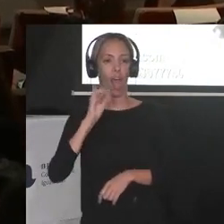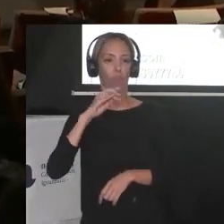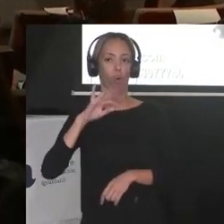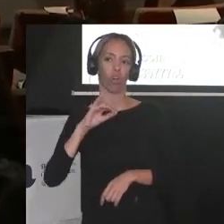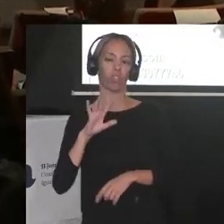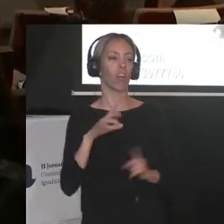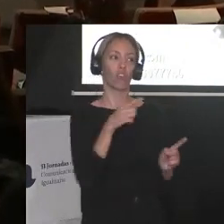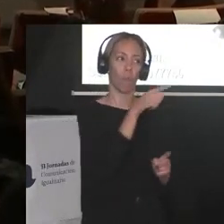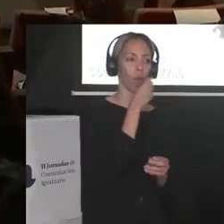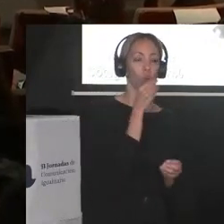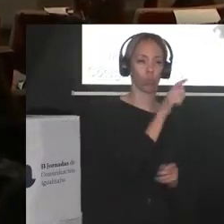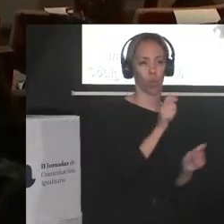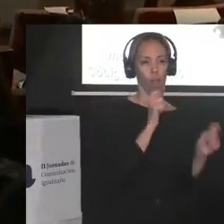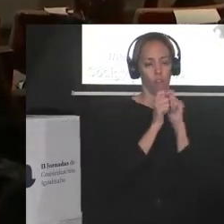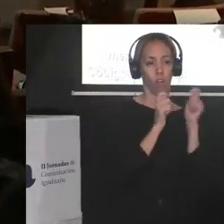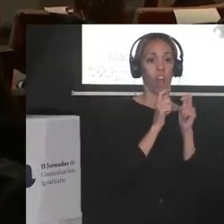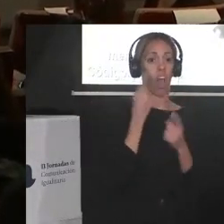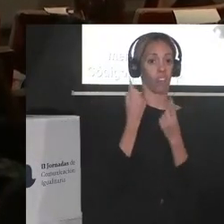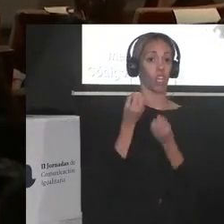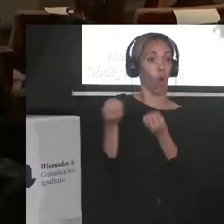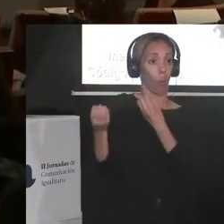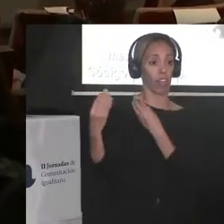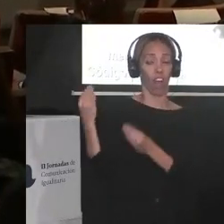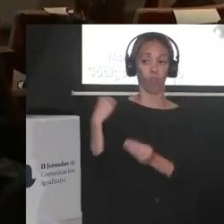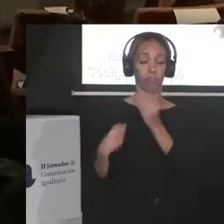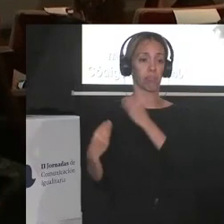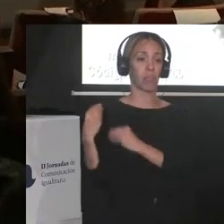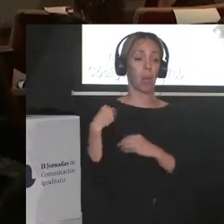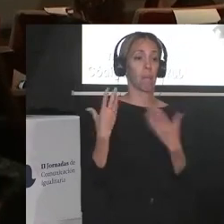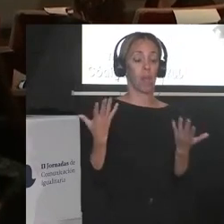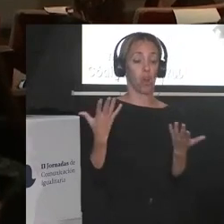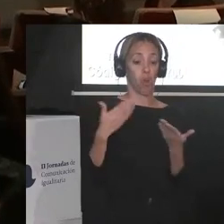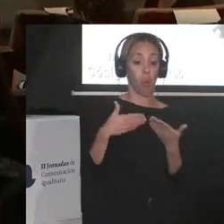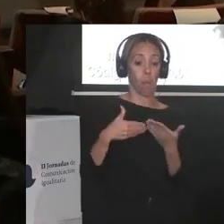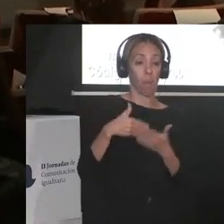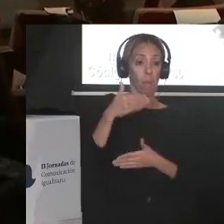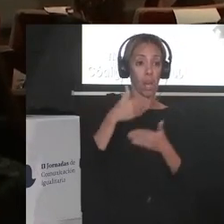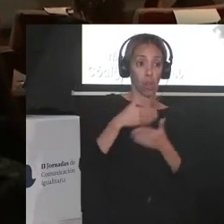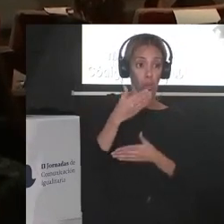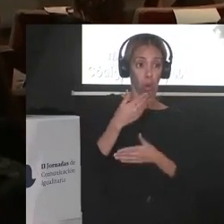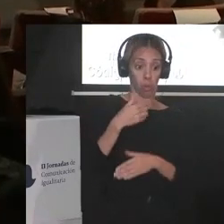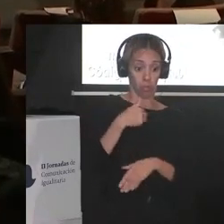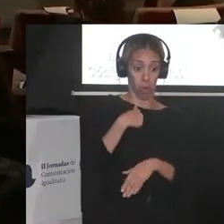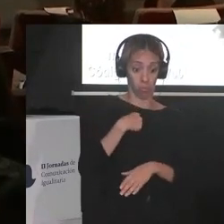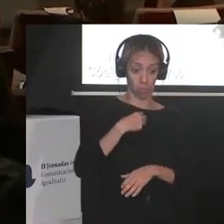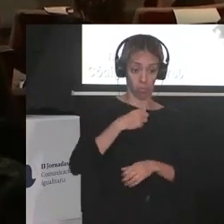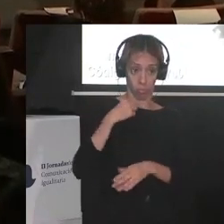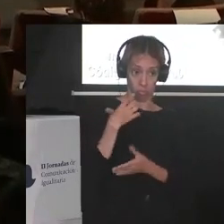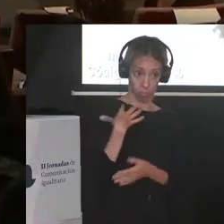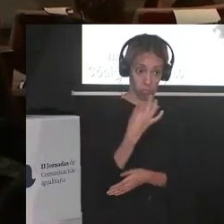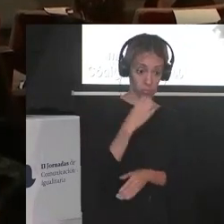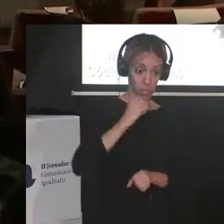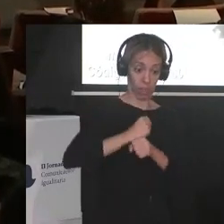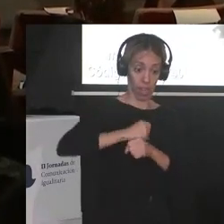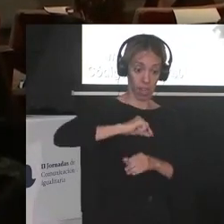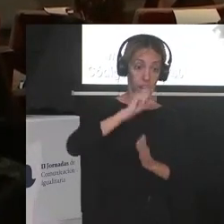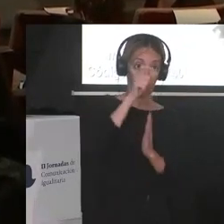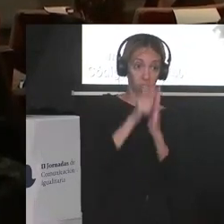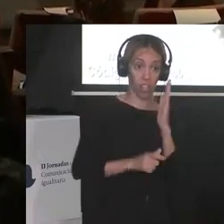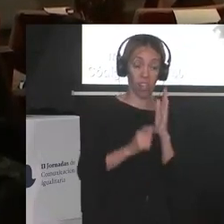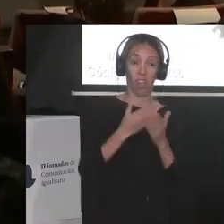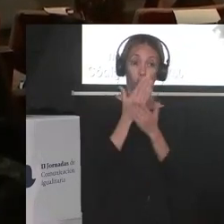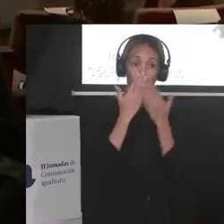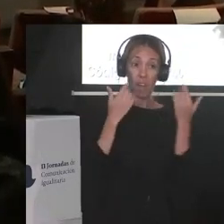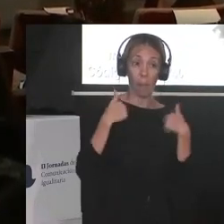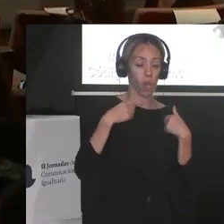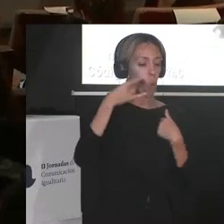recibo ese tipo de comentarios pero evidentemente no ni siquiera los periódicos que han acogido mis columnas han confiado nunca en mí para hacer